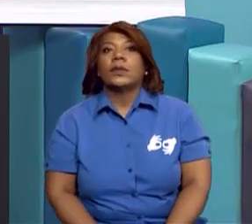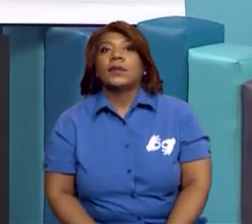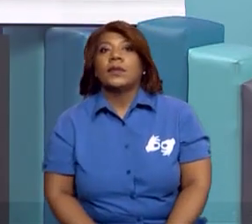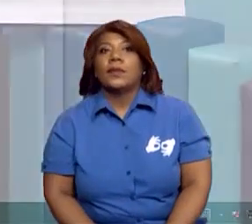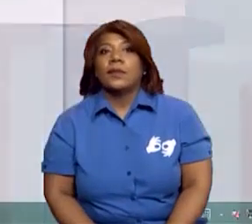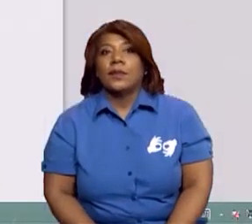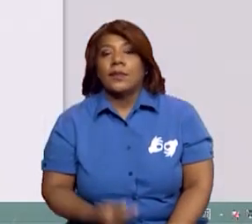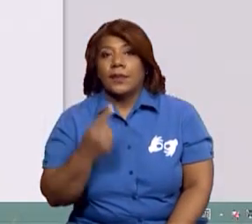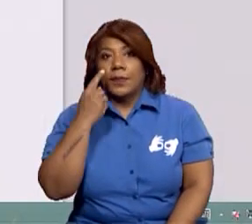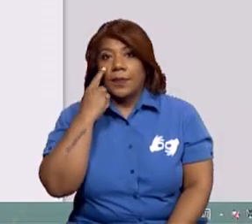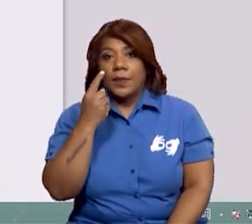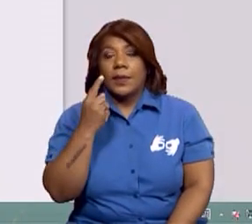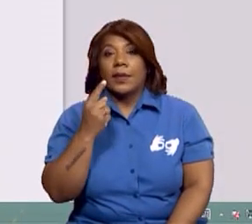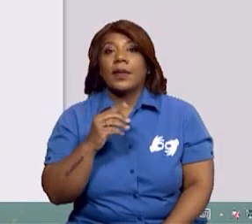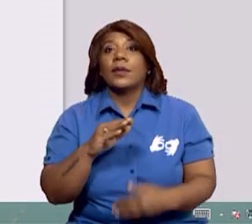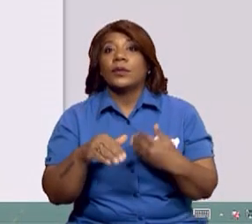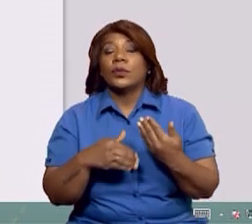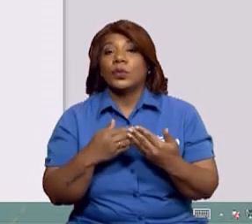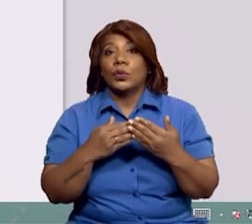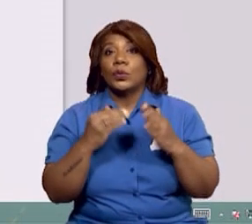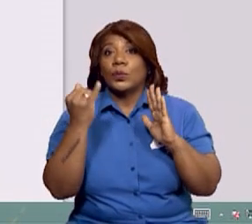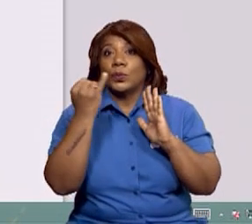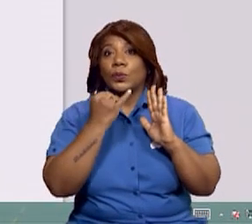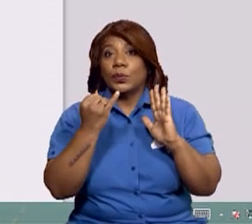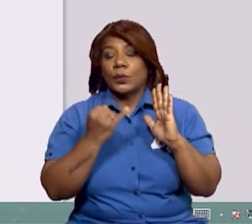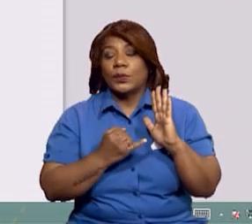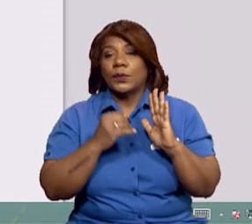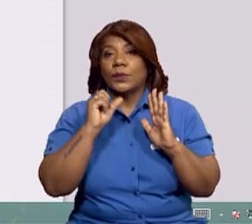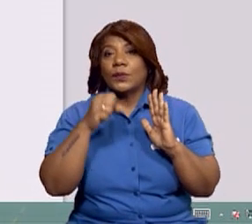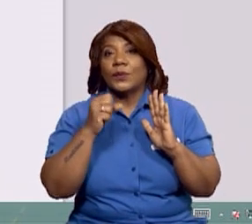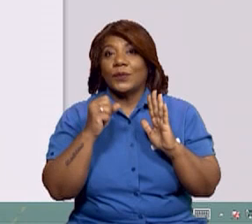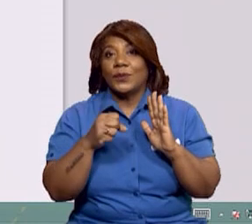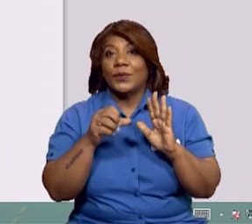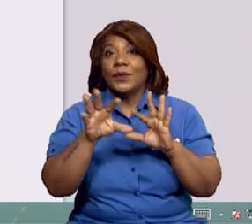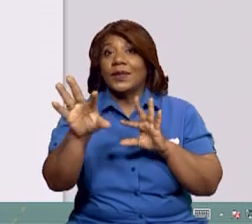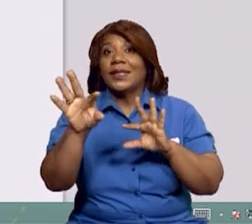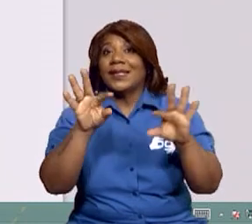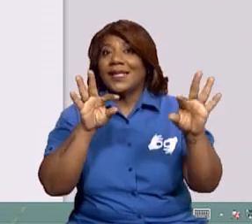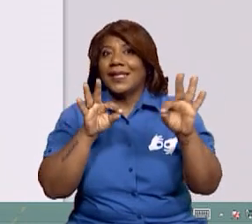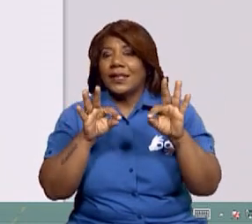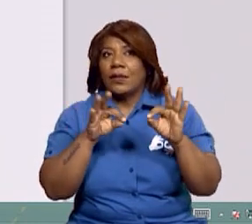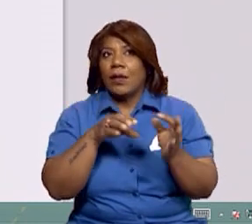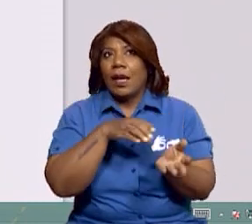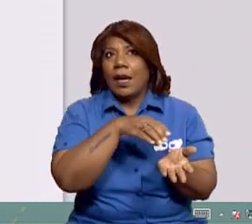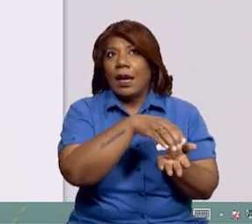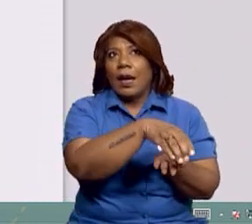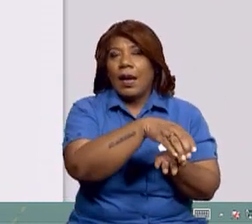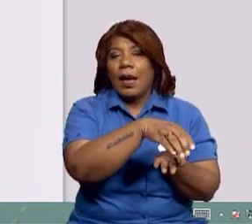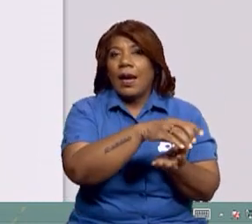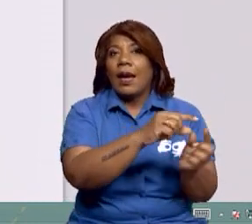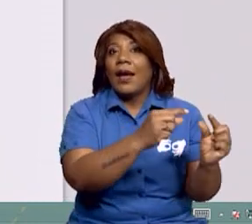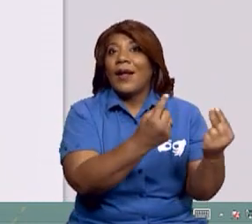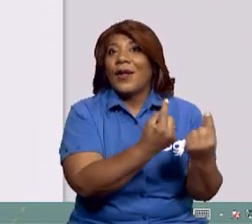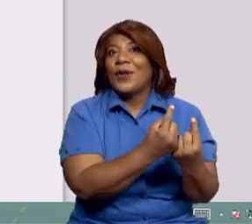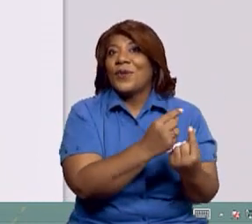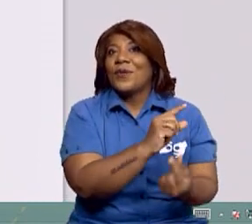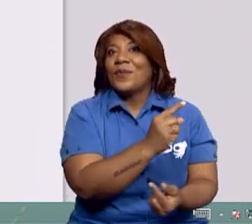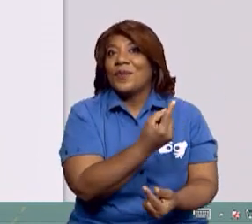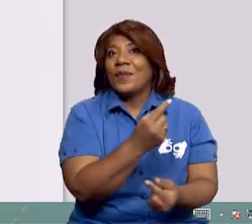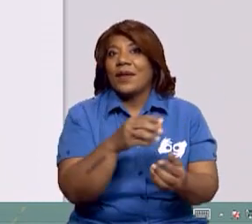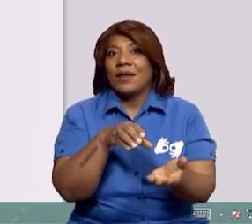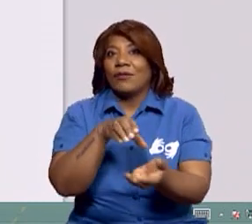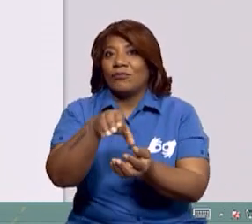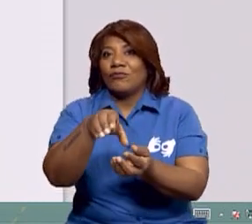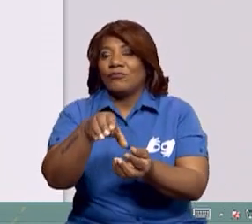observa bien cada imagen para que de esta forma puedas clasificar y ver a qué sector pertenece.